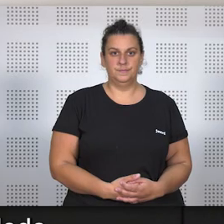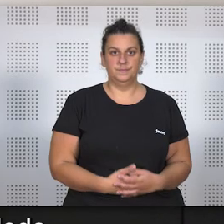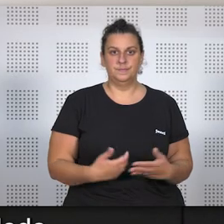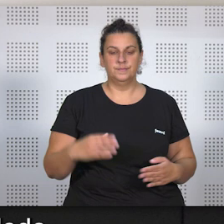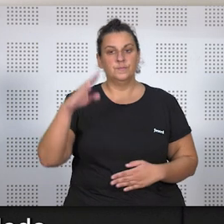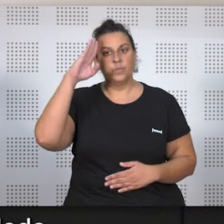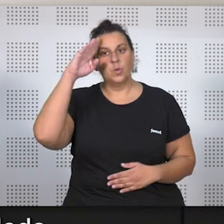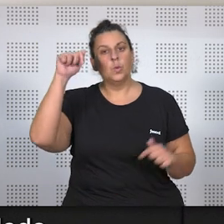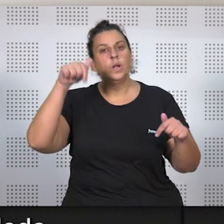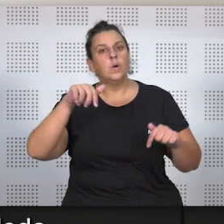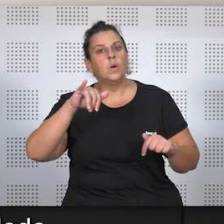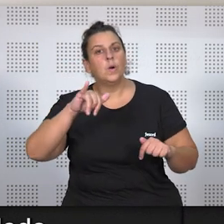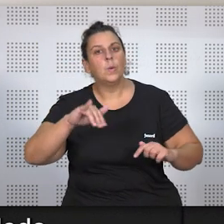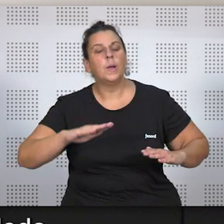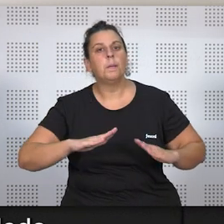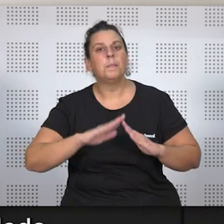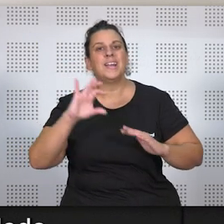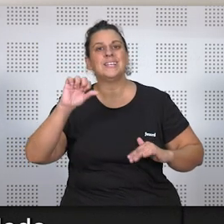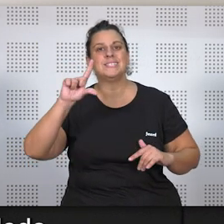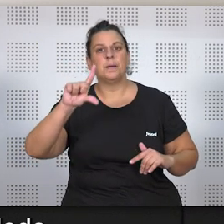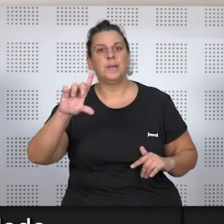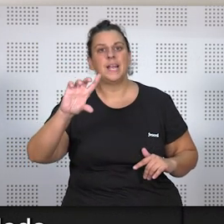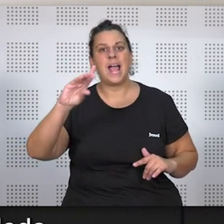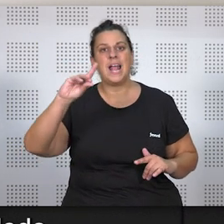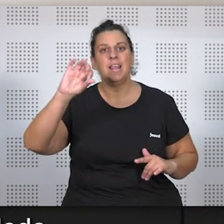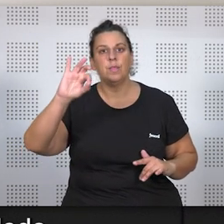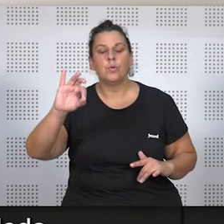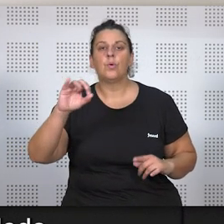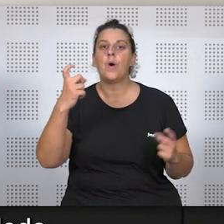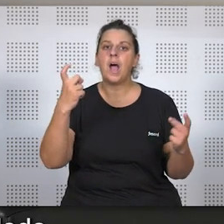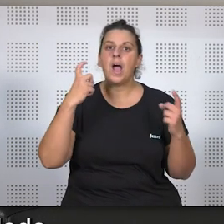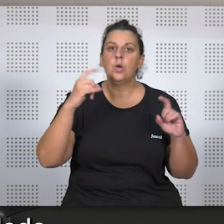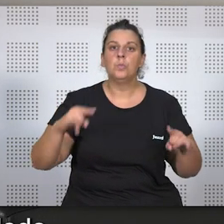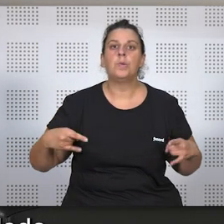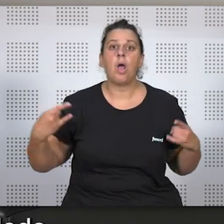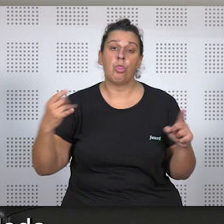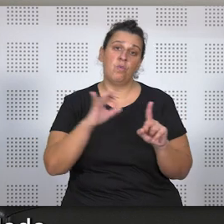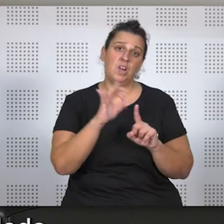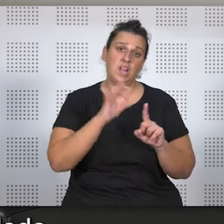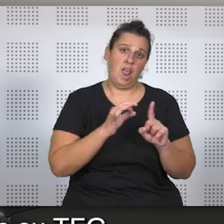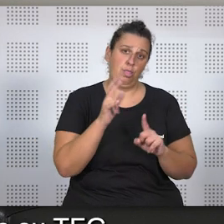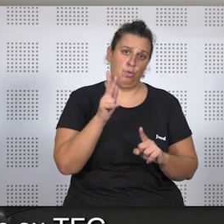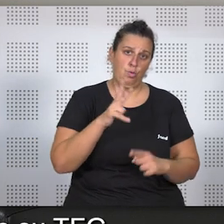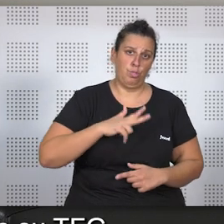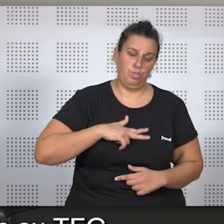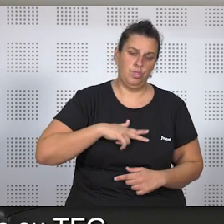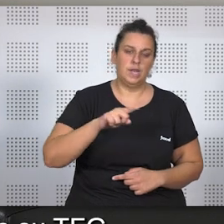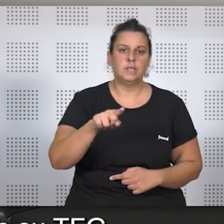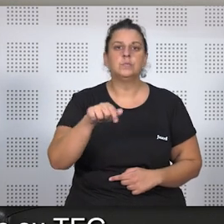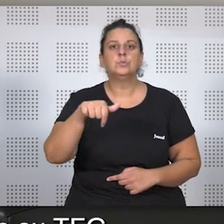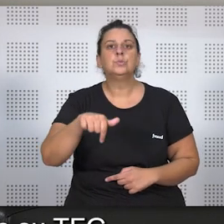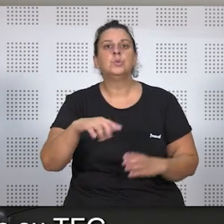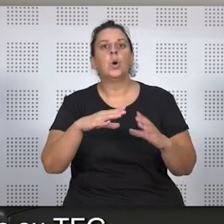Hola, pues hoy nos encontramos con María Isabel Aledo, que es alumna del doble grado de Derecho de esta universidad y a quien he tenido el